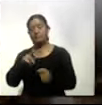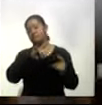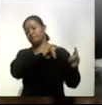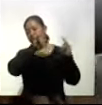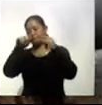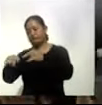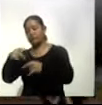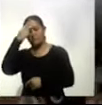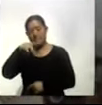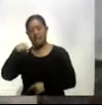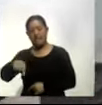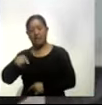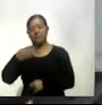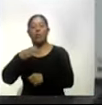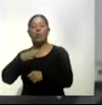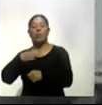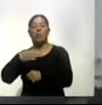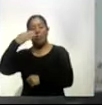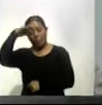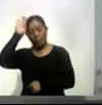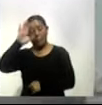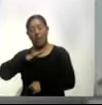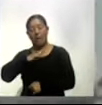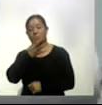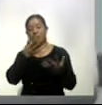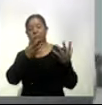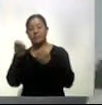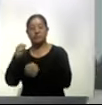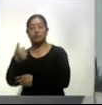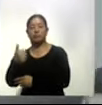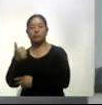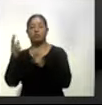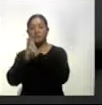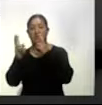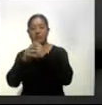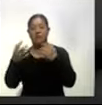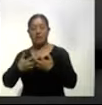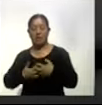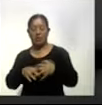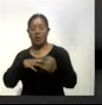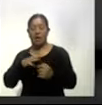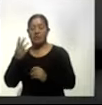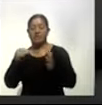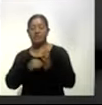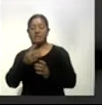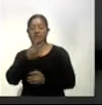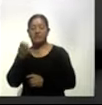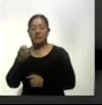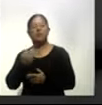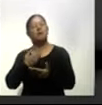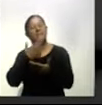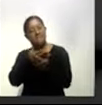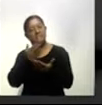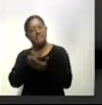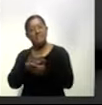México-Cuba ha atraído 911 ventiladores que se suman a los más de 3,300 gestionados a través de la